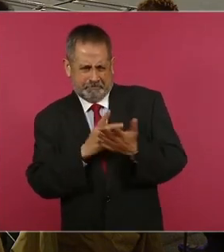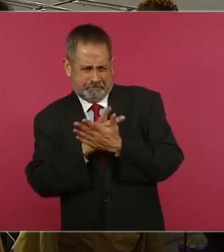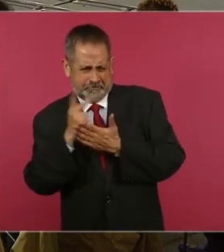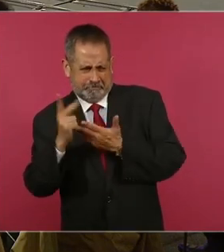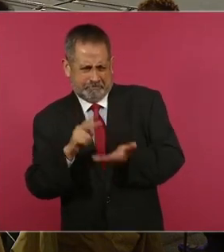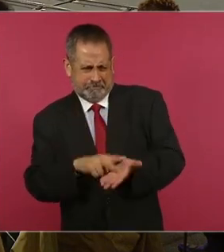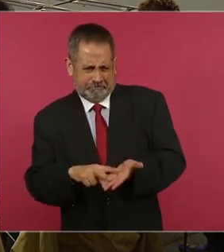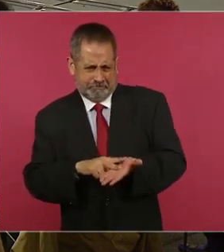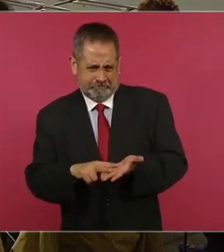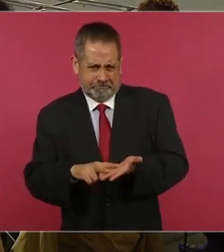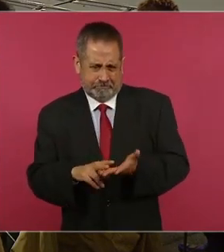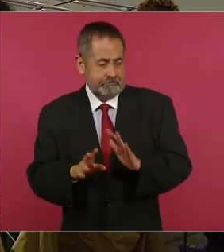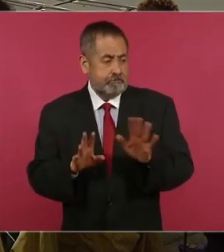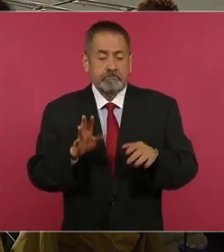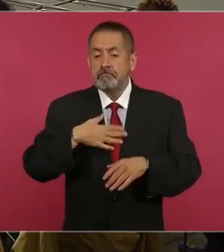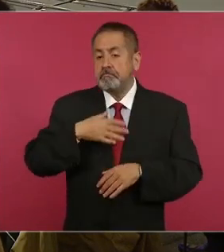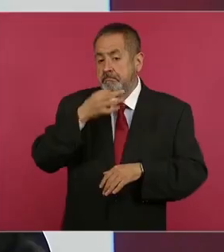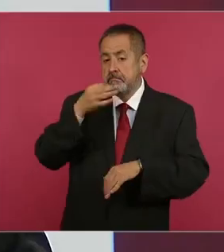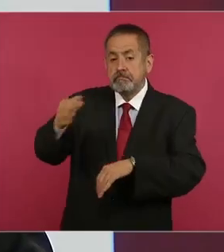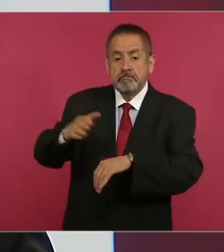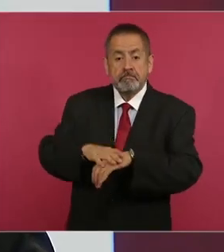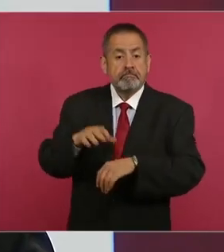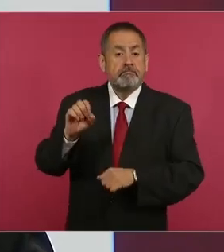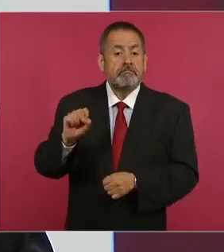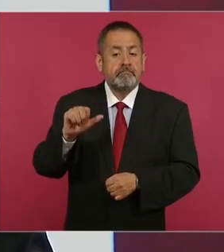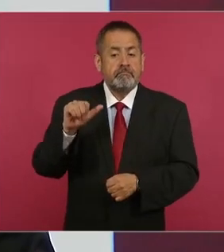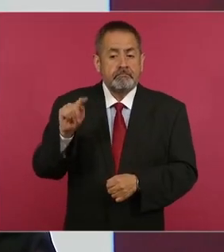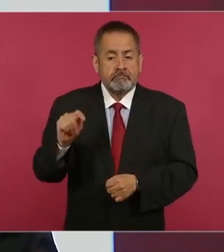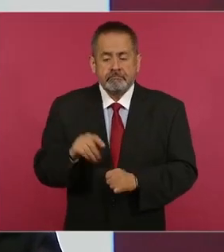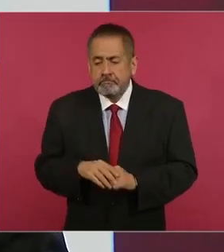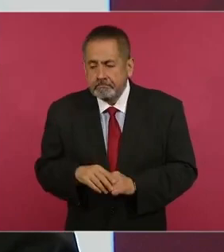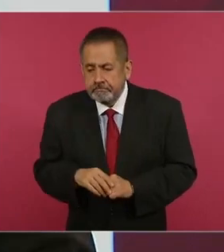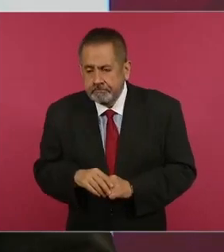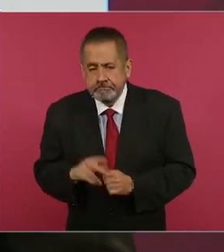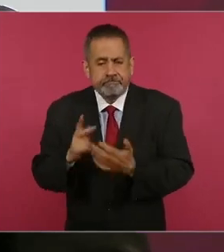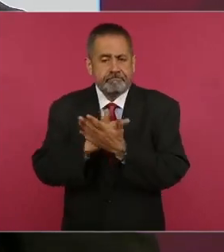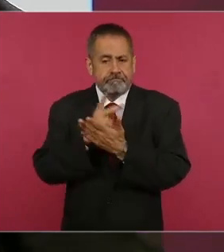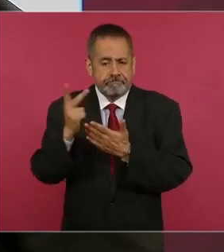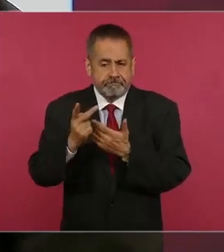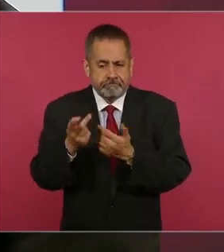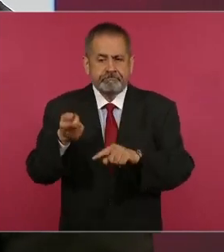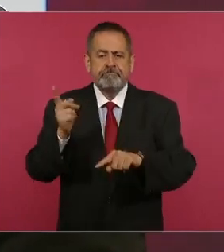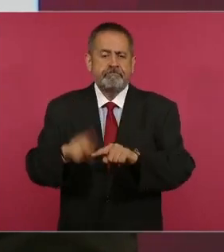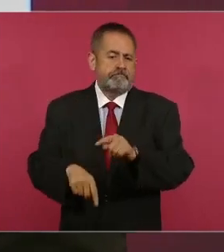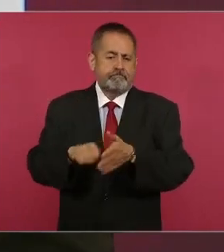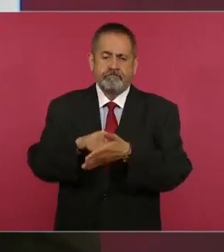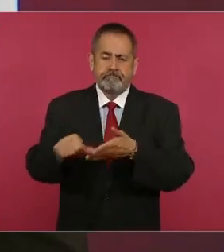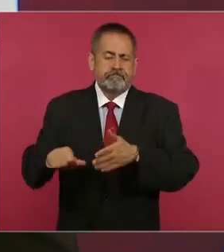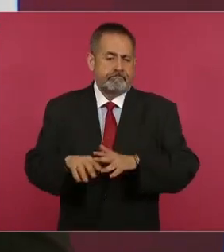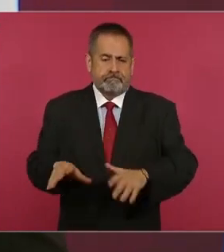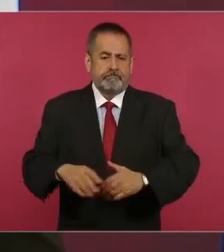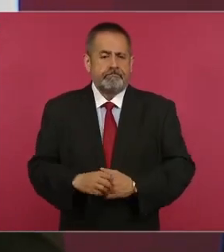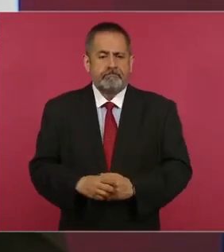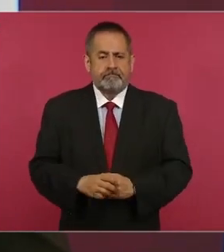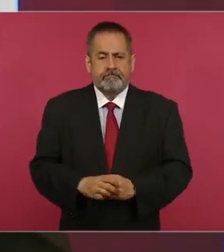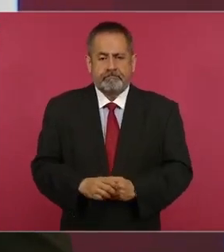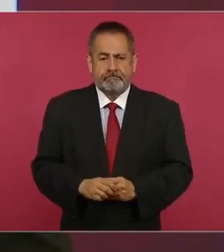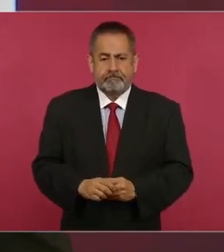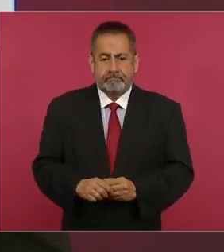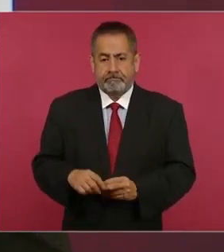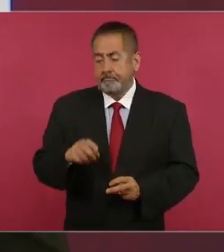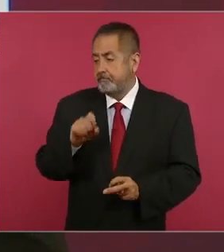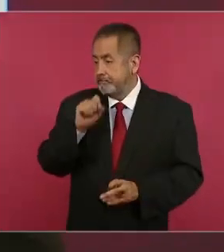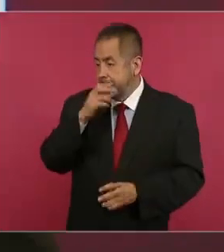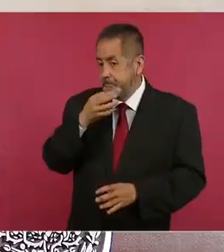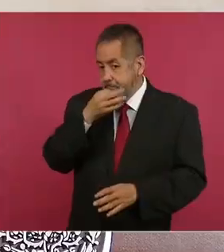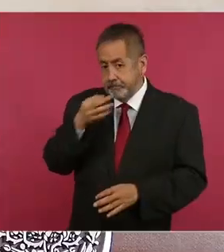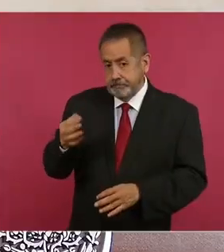reportamos al Servicio de Administración Tributaria y finalmente fue cancelado definitivamente. Decirle también al